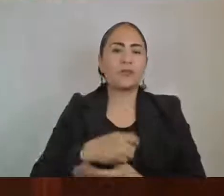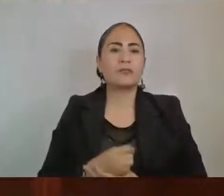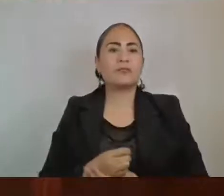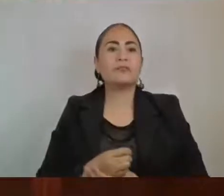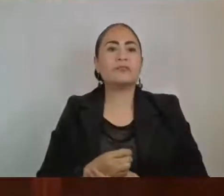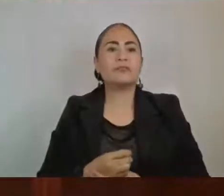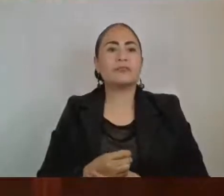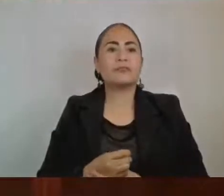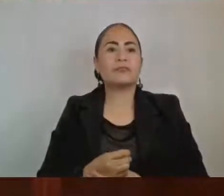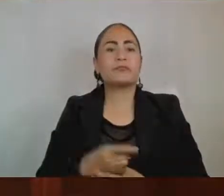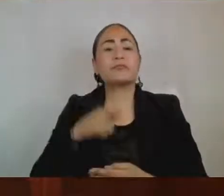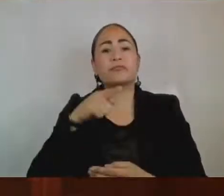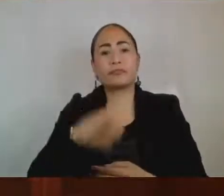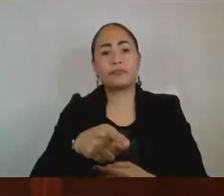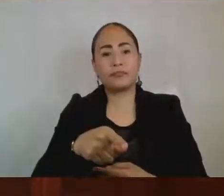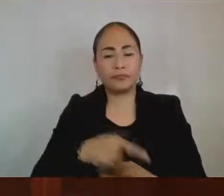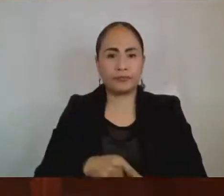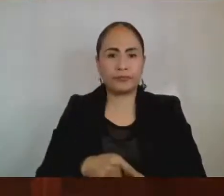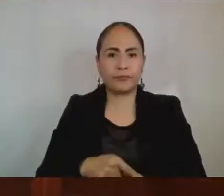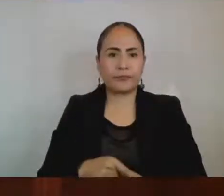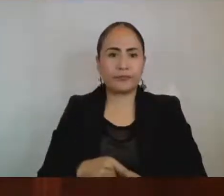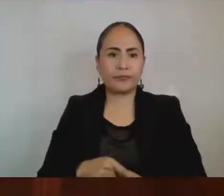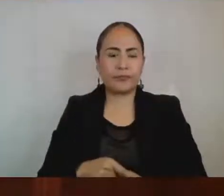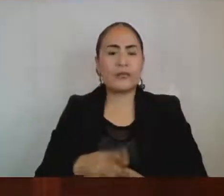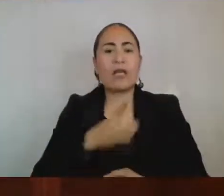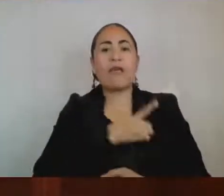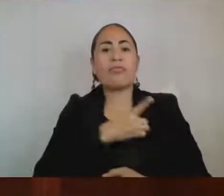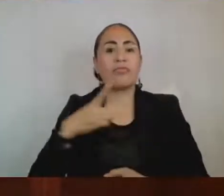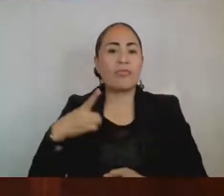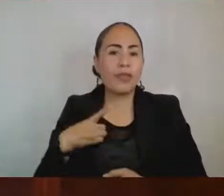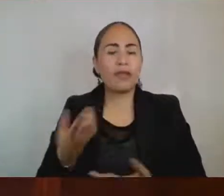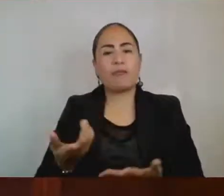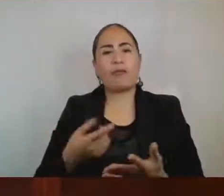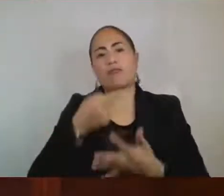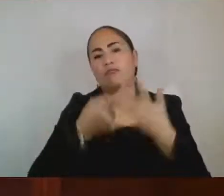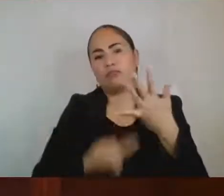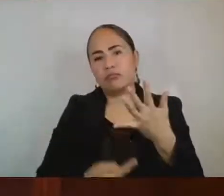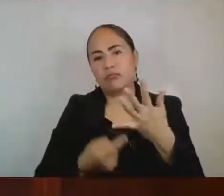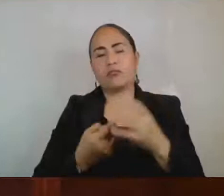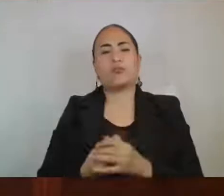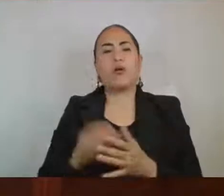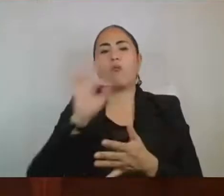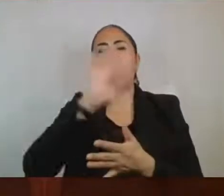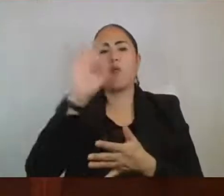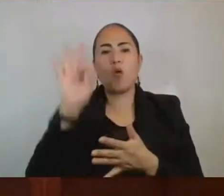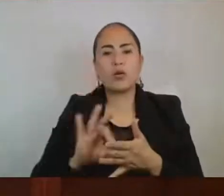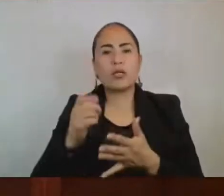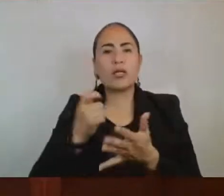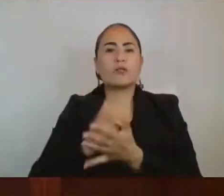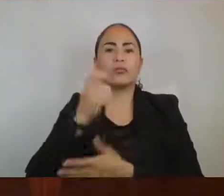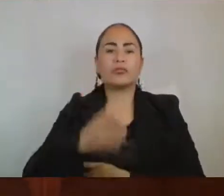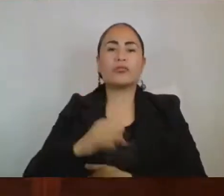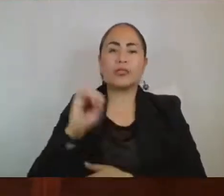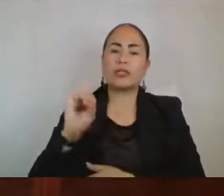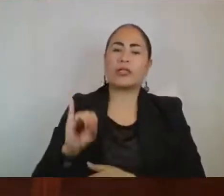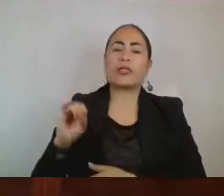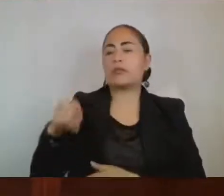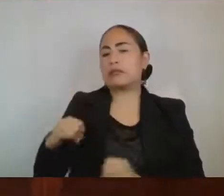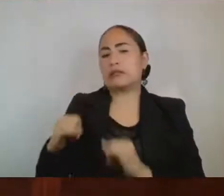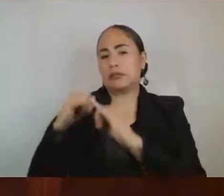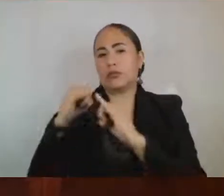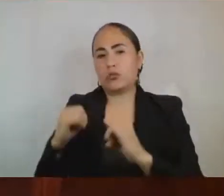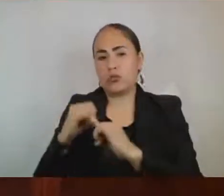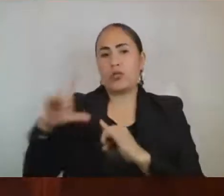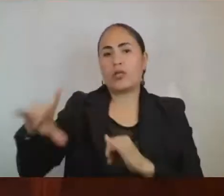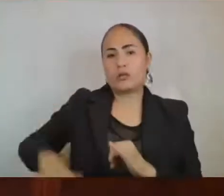Estatal por concepto de audeudos, por cuotas y aportaciones que deben realizar las instituciones públicas previstos en el